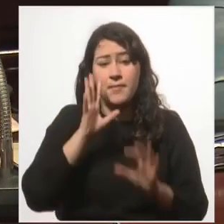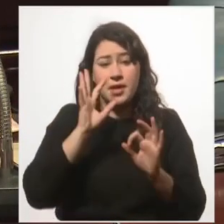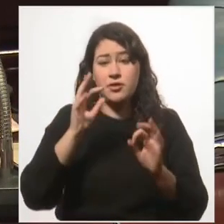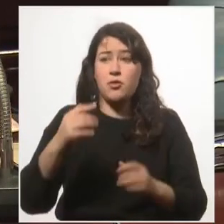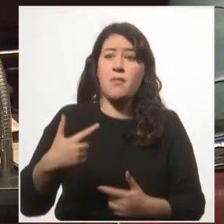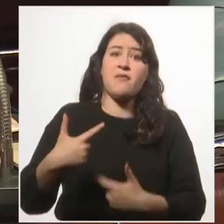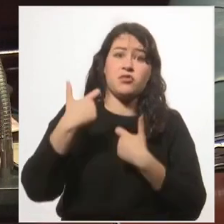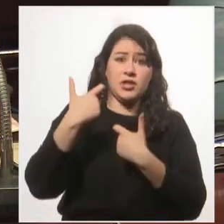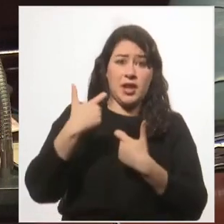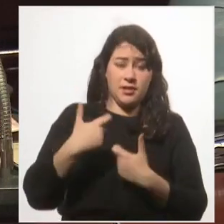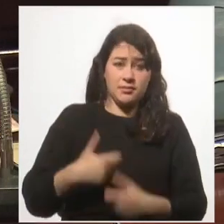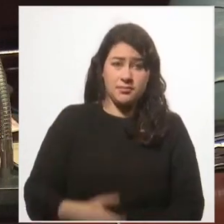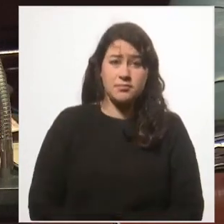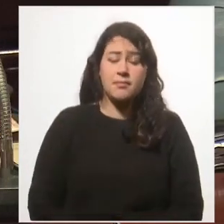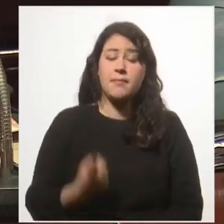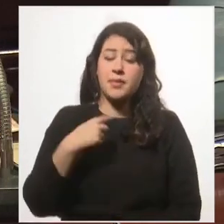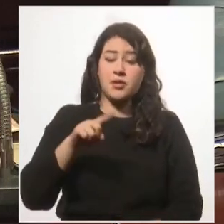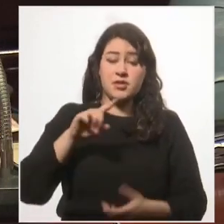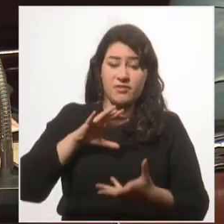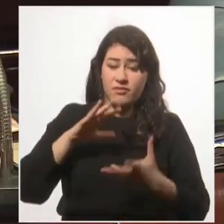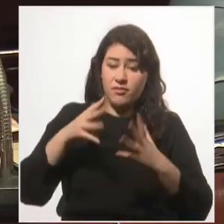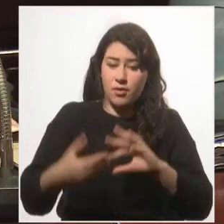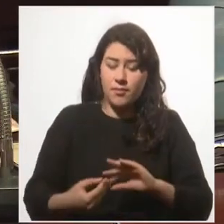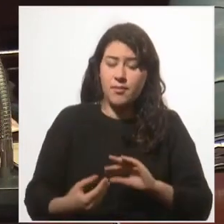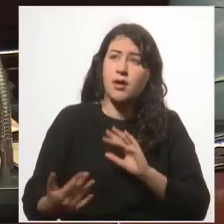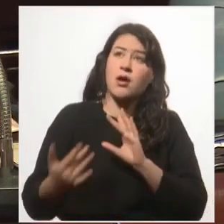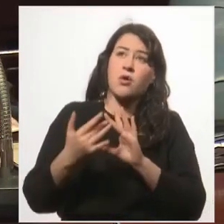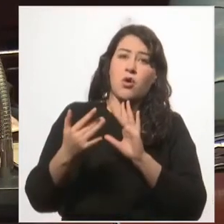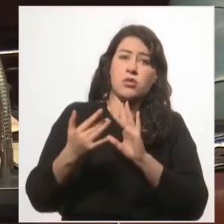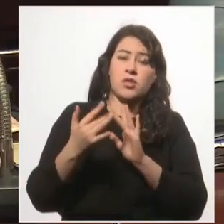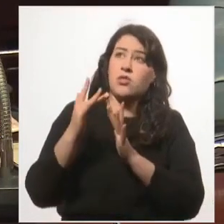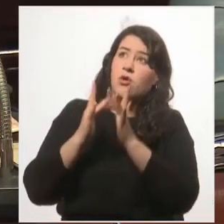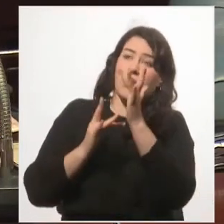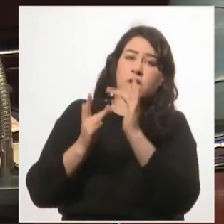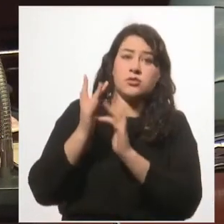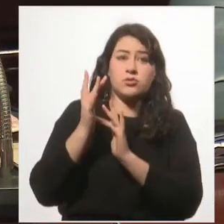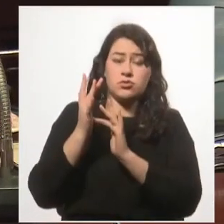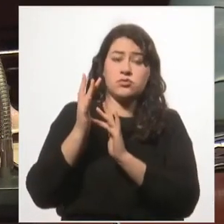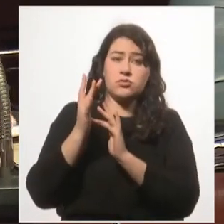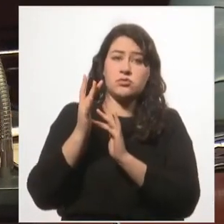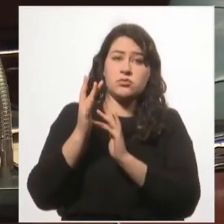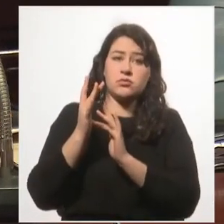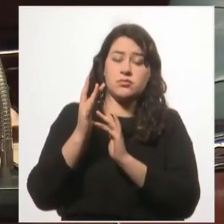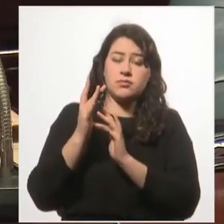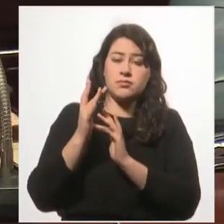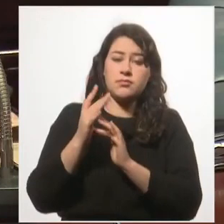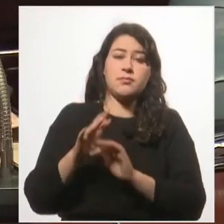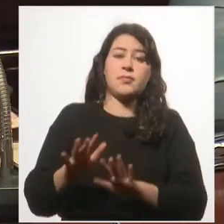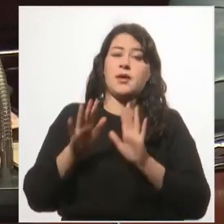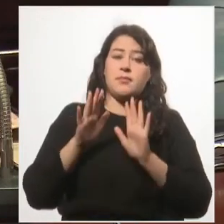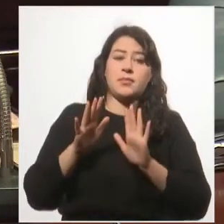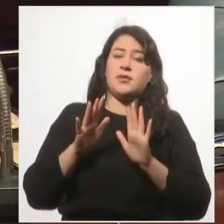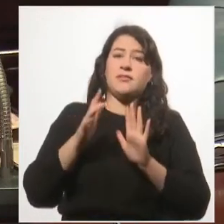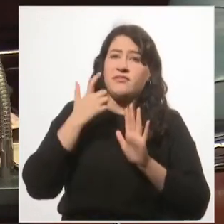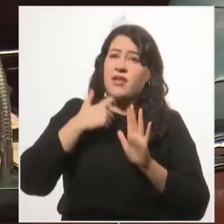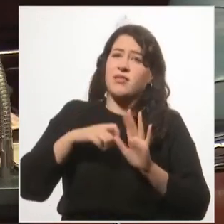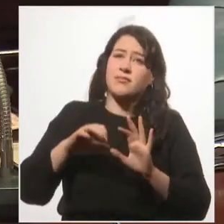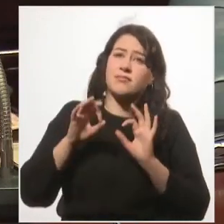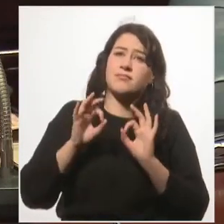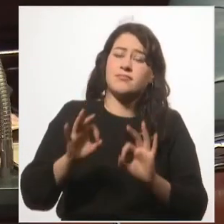fusilado, pero aquella forma de acercarme a Él, aunque humana, me pareció incompleta,